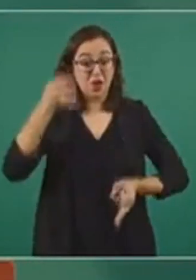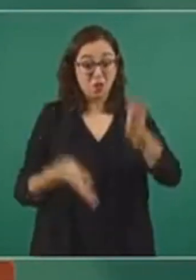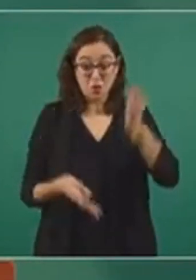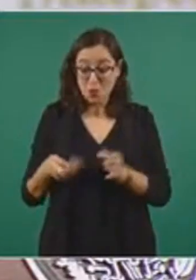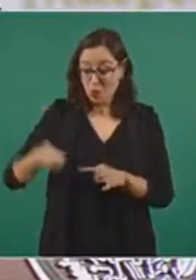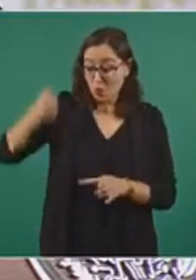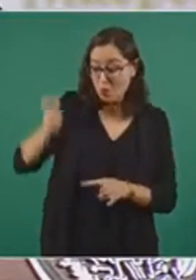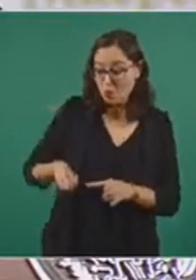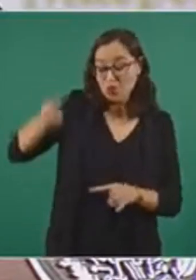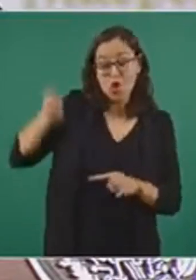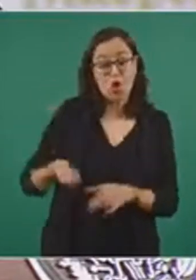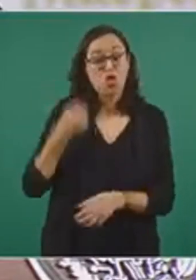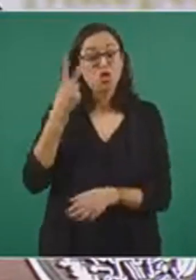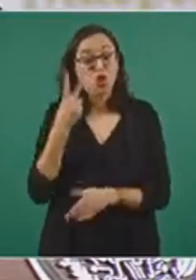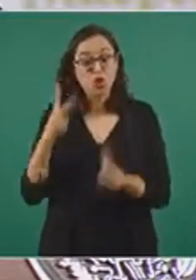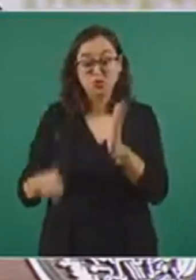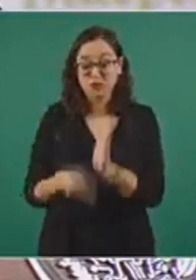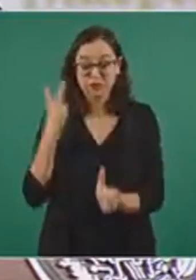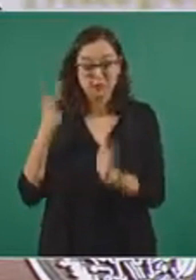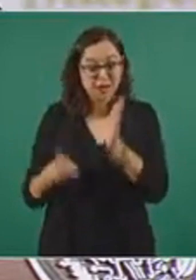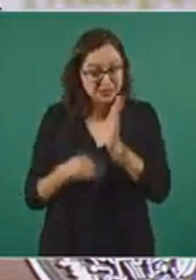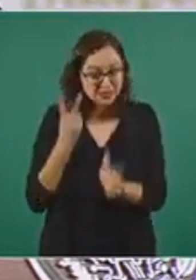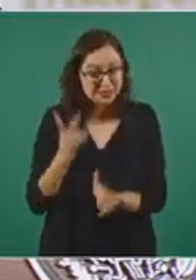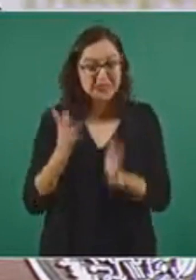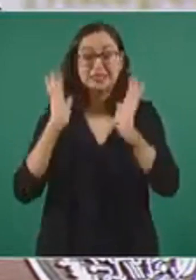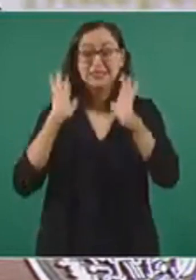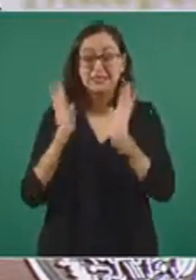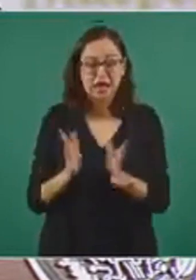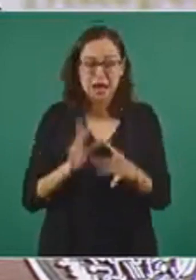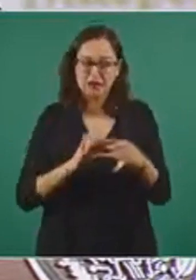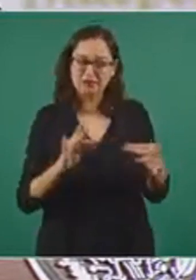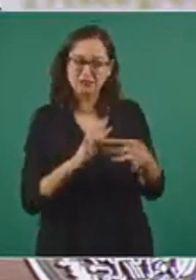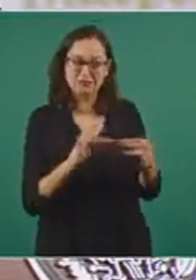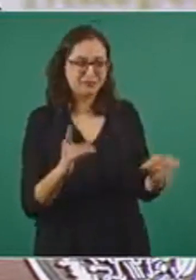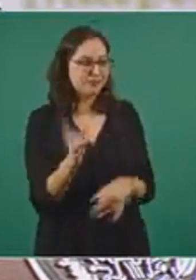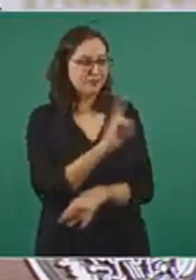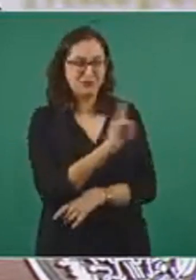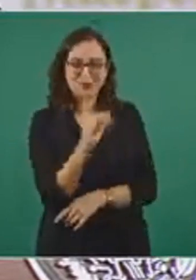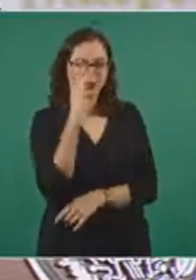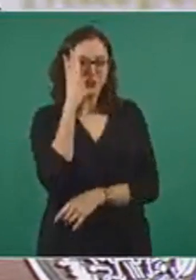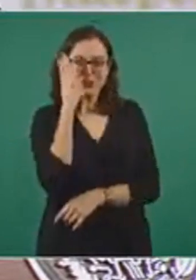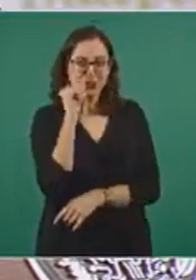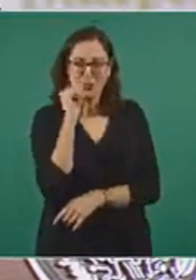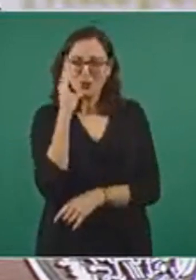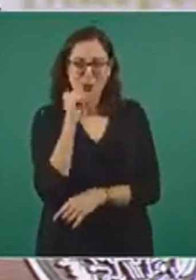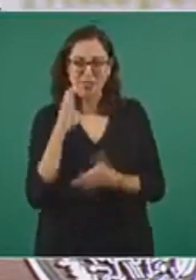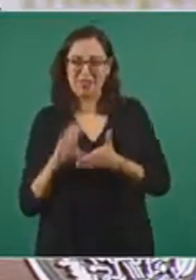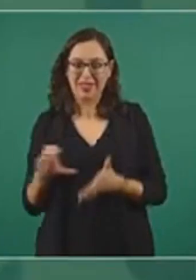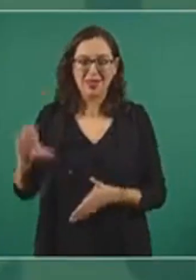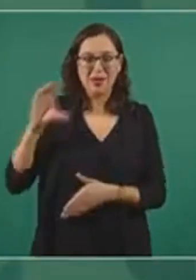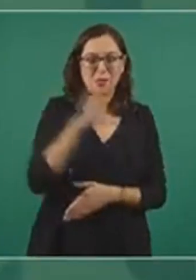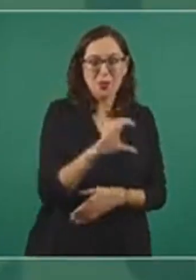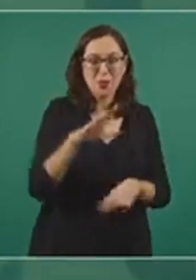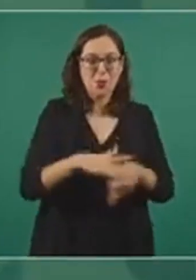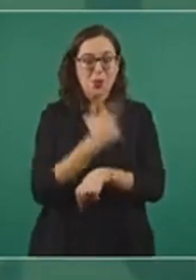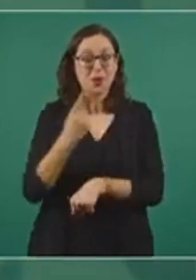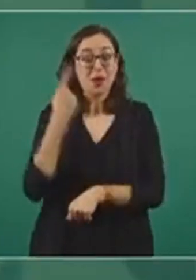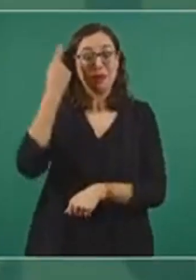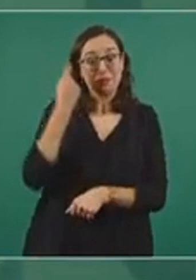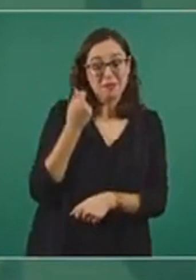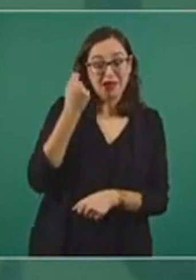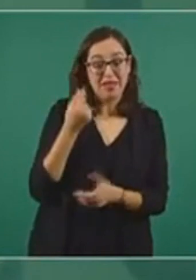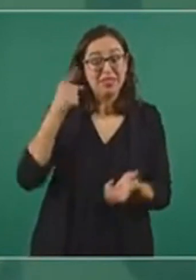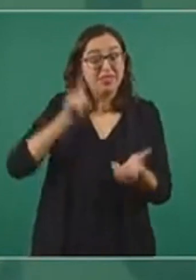se le regrese al trabajador esa cantidad porque ya está incorporada a lo que Hacienda tiene que darles en su